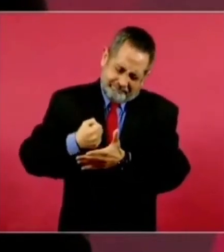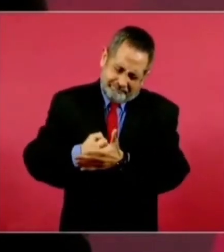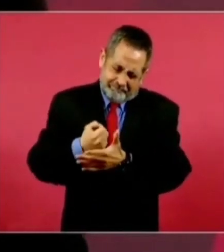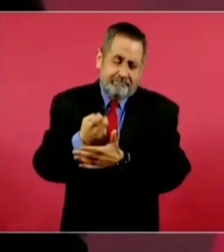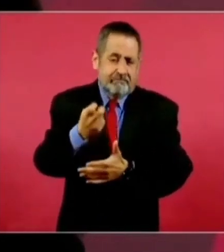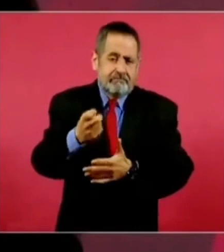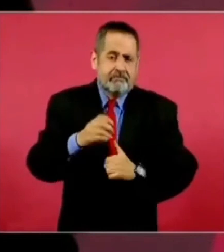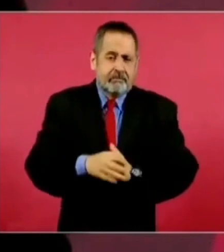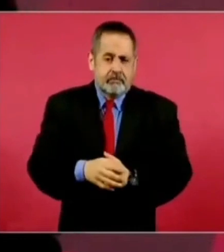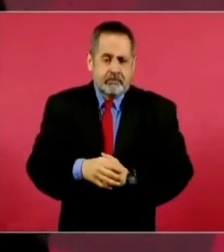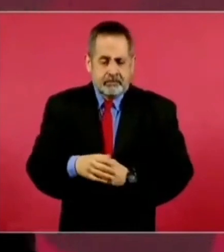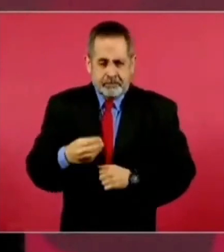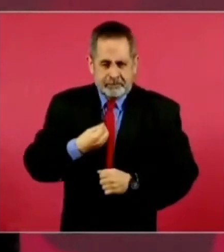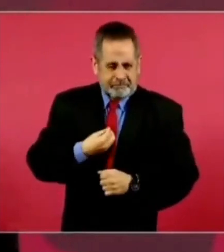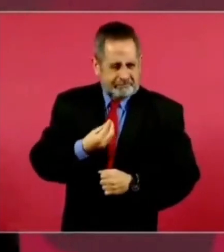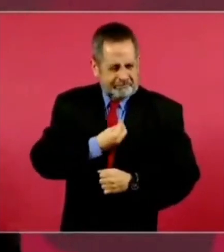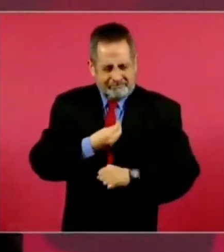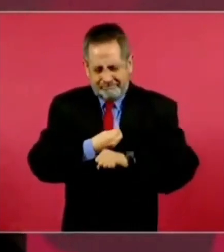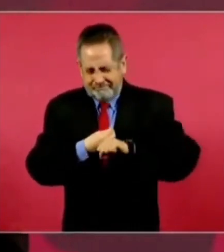he resistido